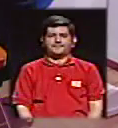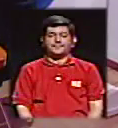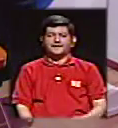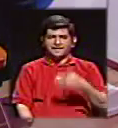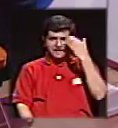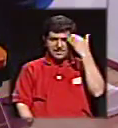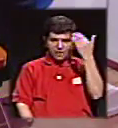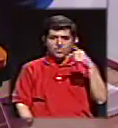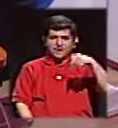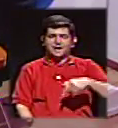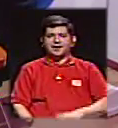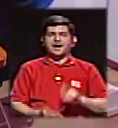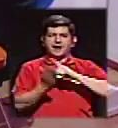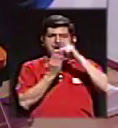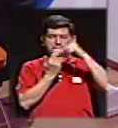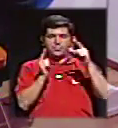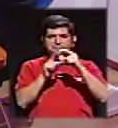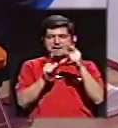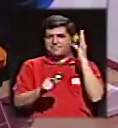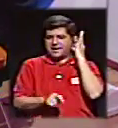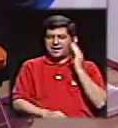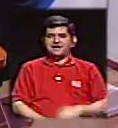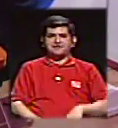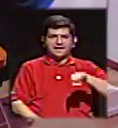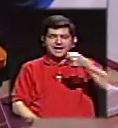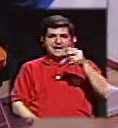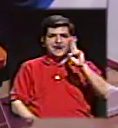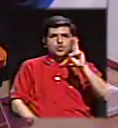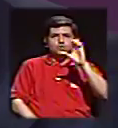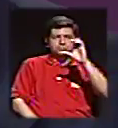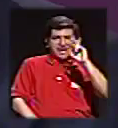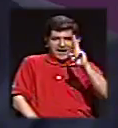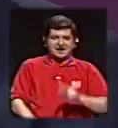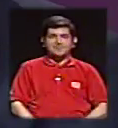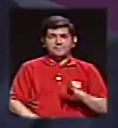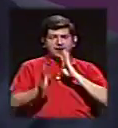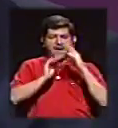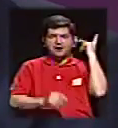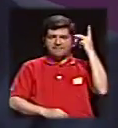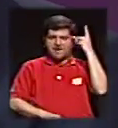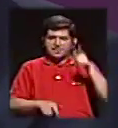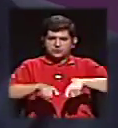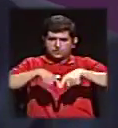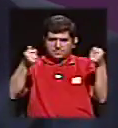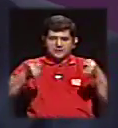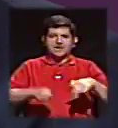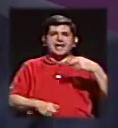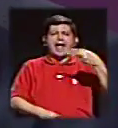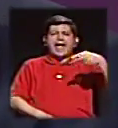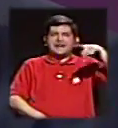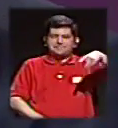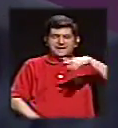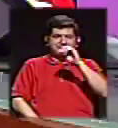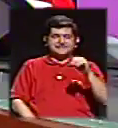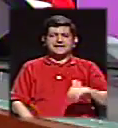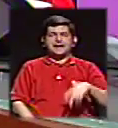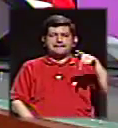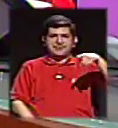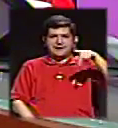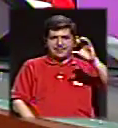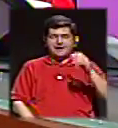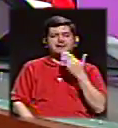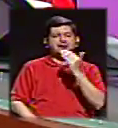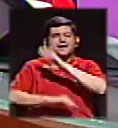Hola, estamos en Palabra de Mujer en el canal UCR, y el día de hoy estamos hablando de política y periodismo con Ani Pérez y Pilar Cisneros.